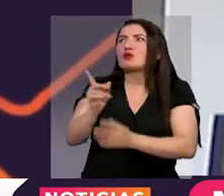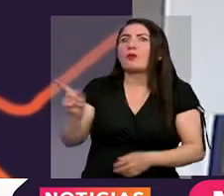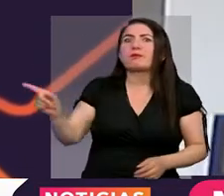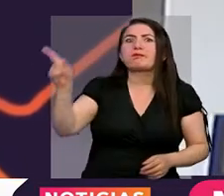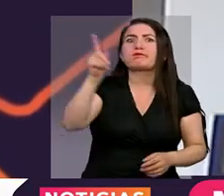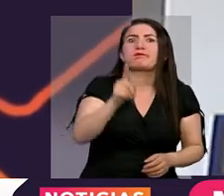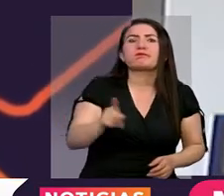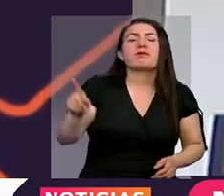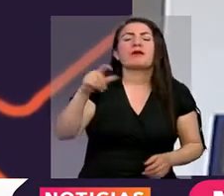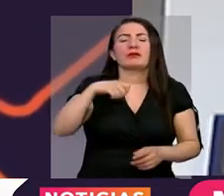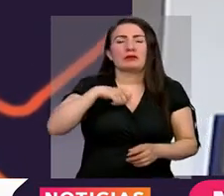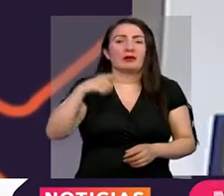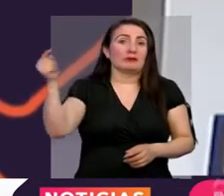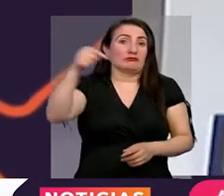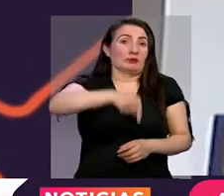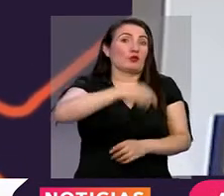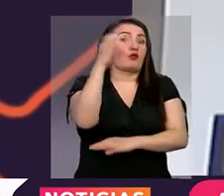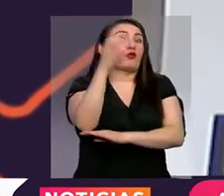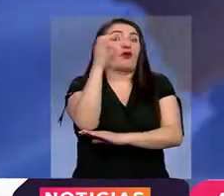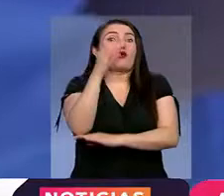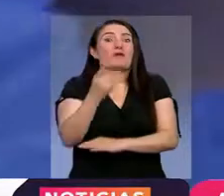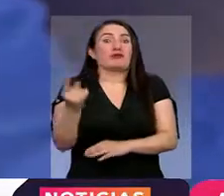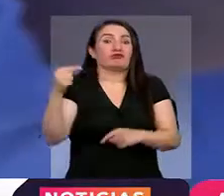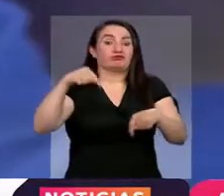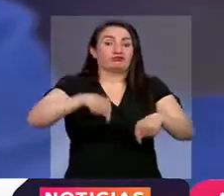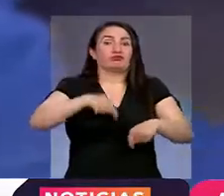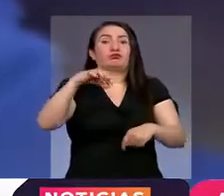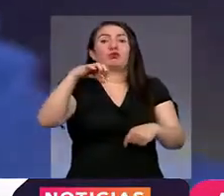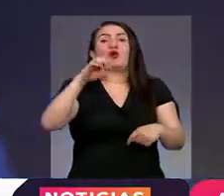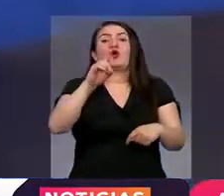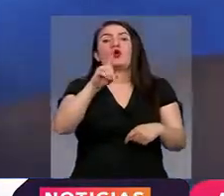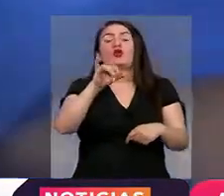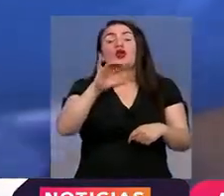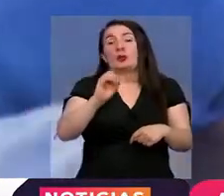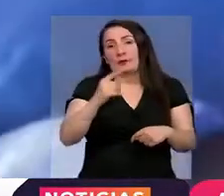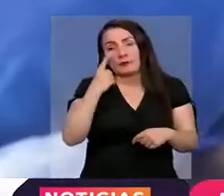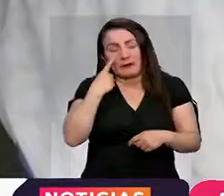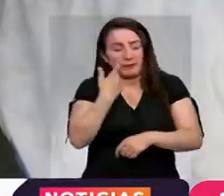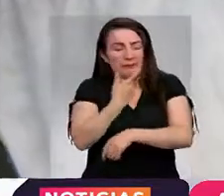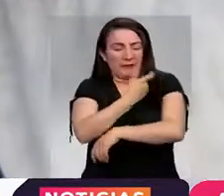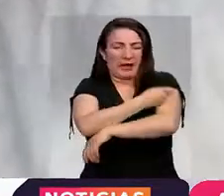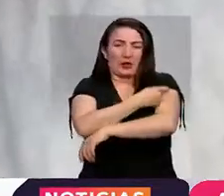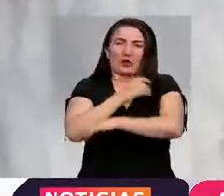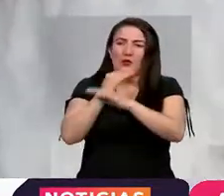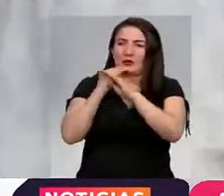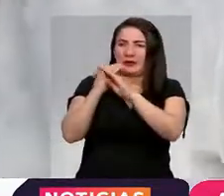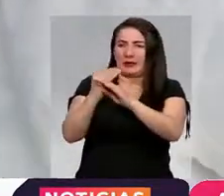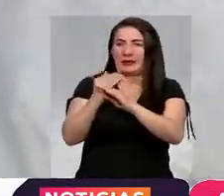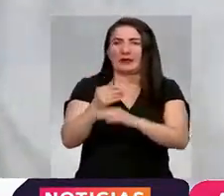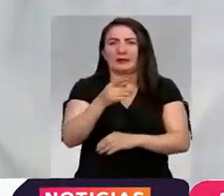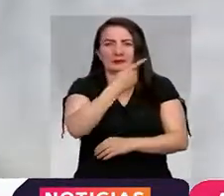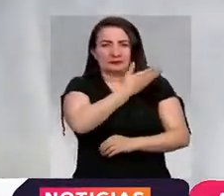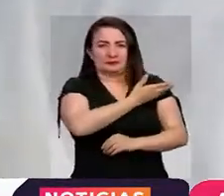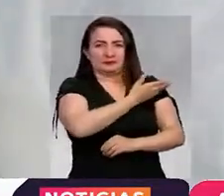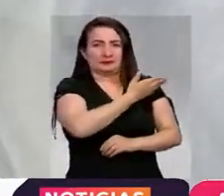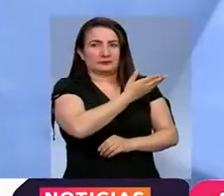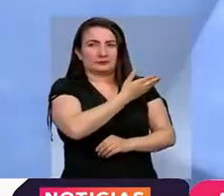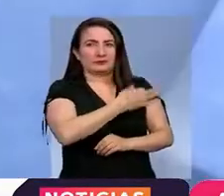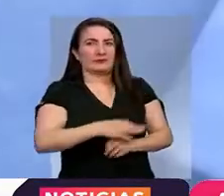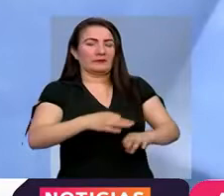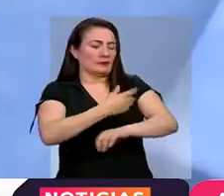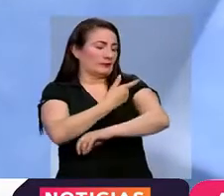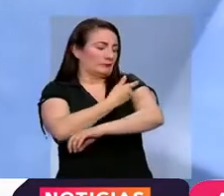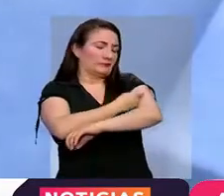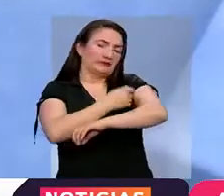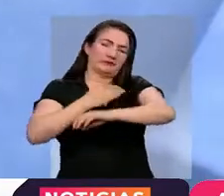llegar a nosotros en cualquier momento. Las vacunas se obtienen inactivando el microorganismo que causa la